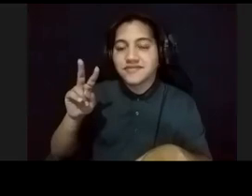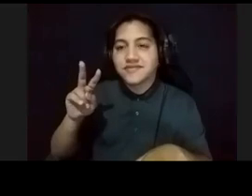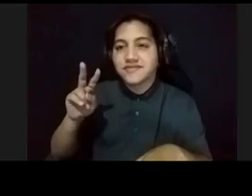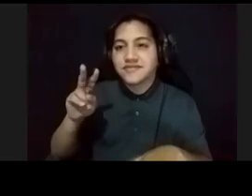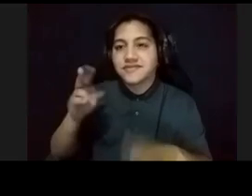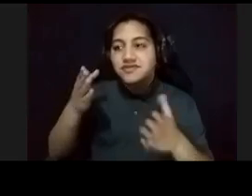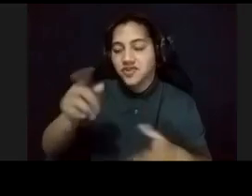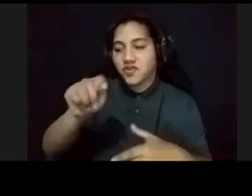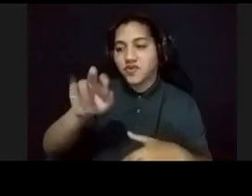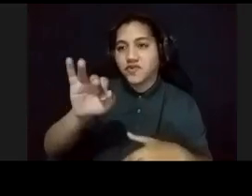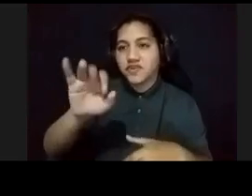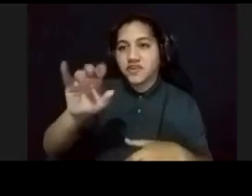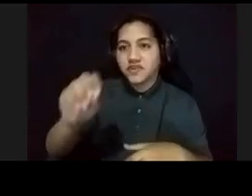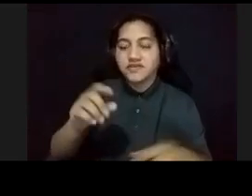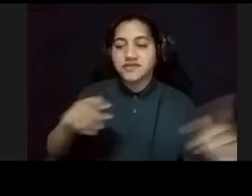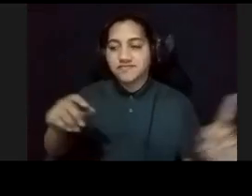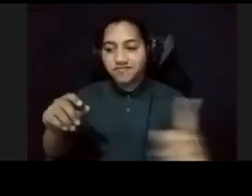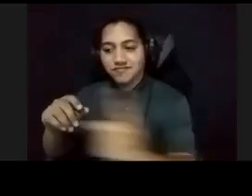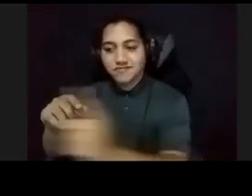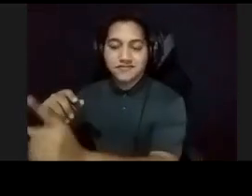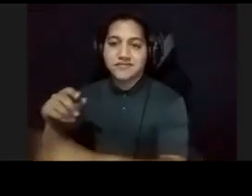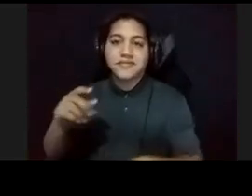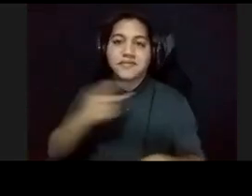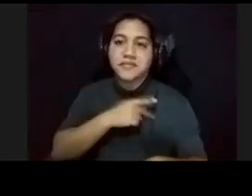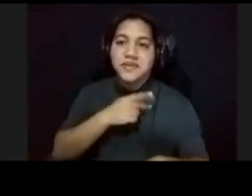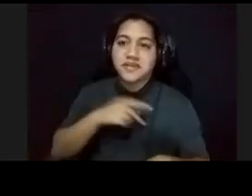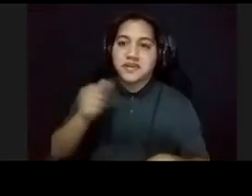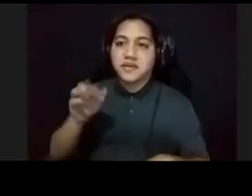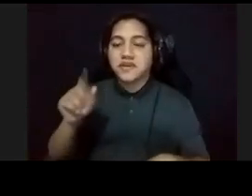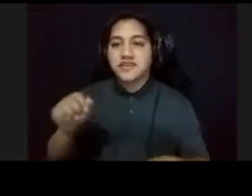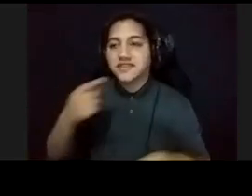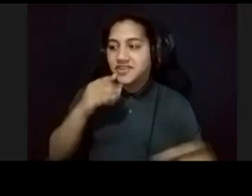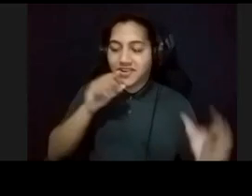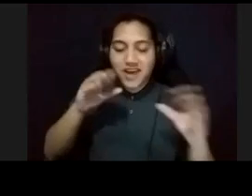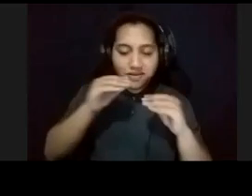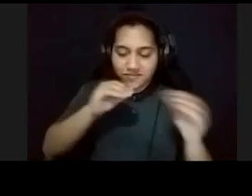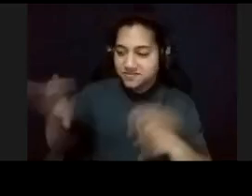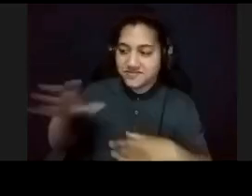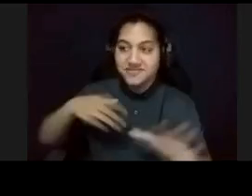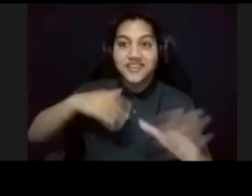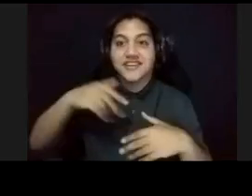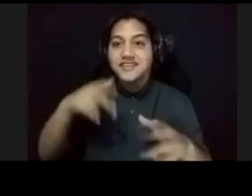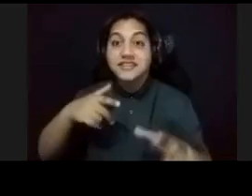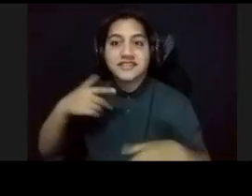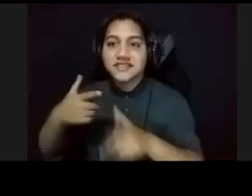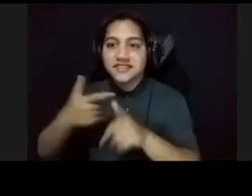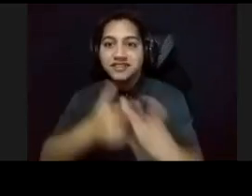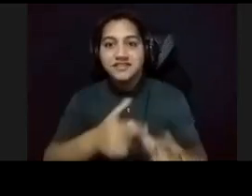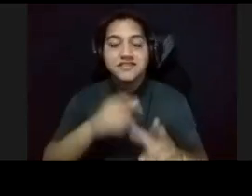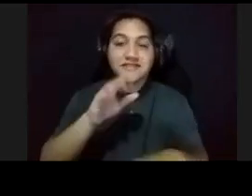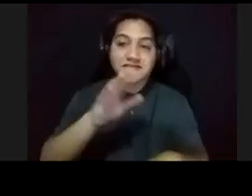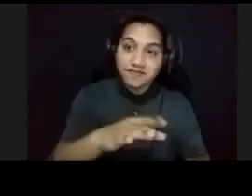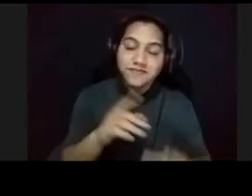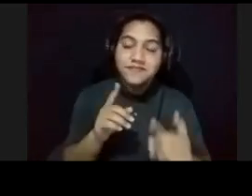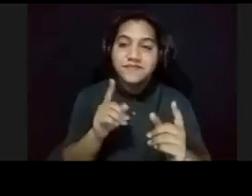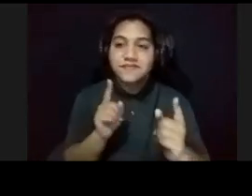maestro Tufiño, cruzando la plaza de armas, yo dejé el sándwich, corro detrás de él, me le acerco, y le